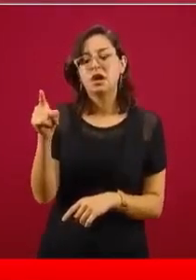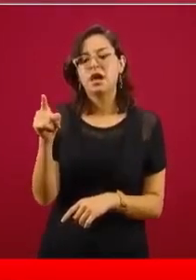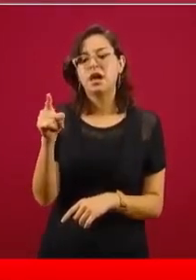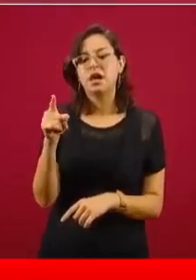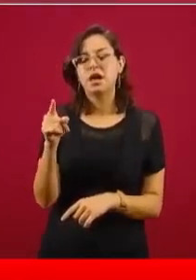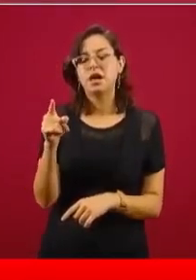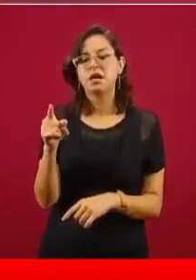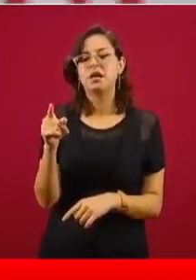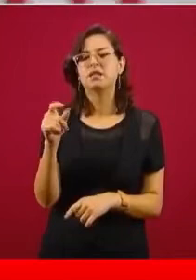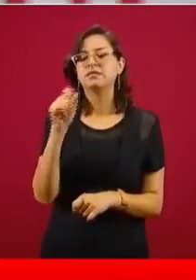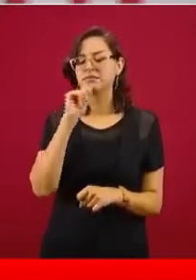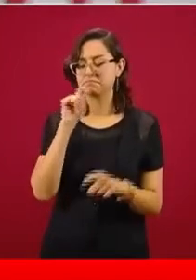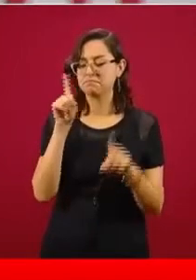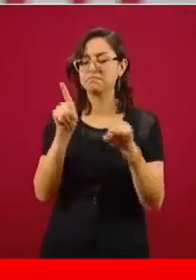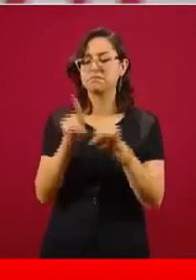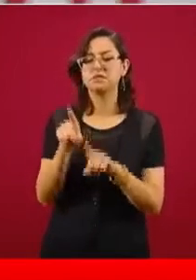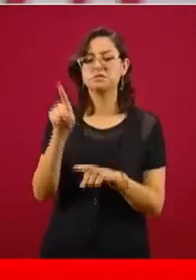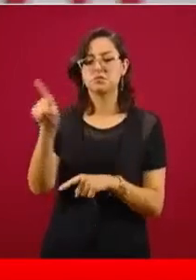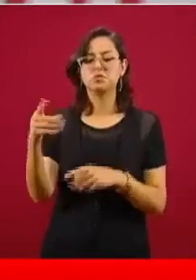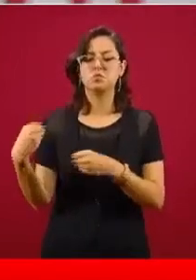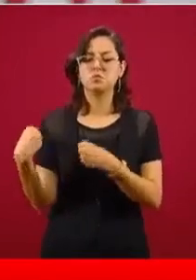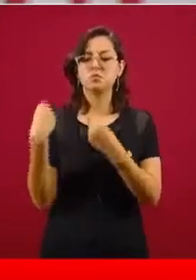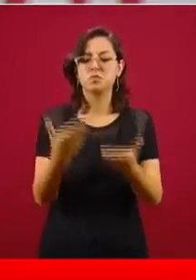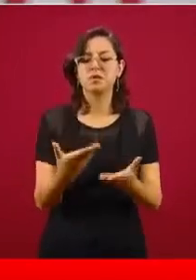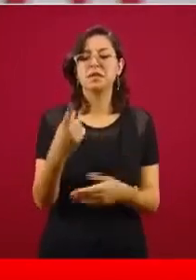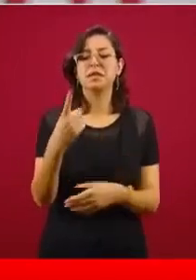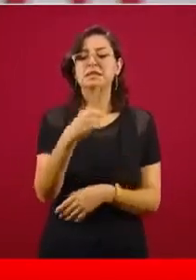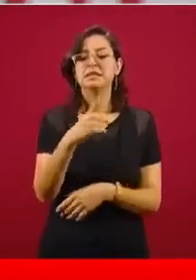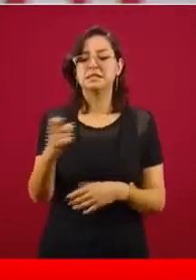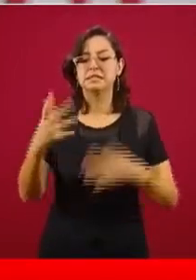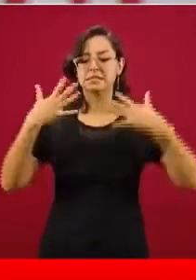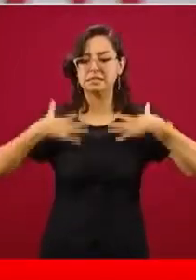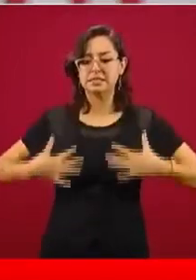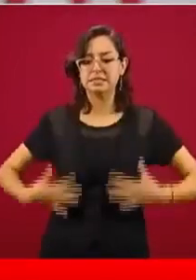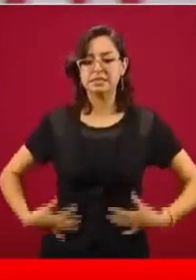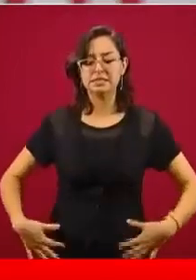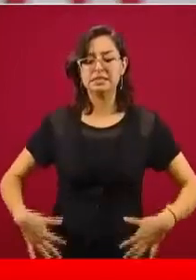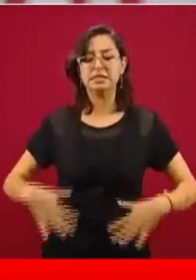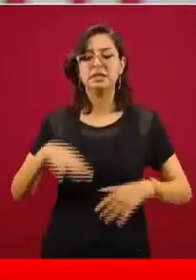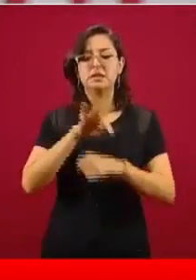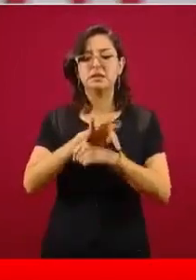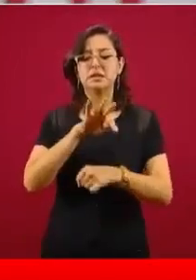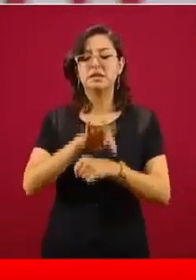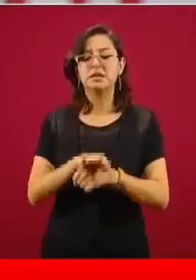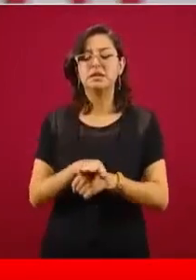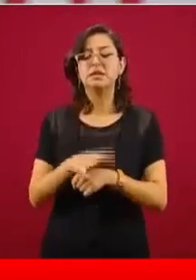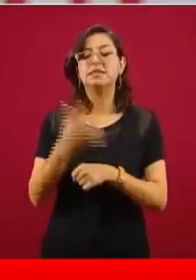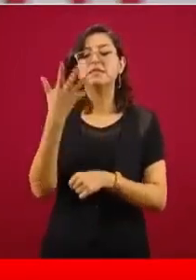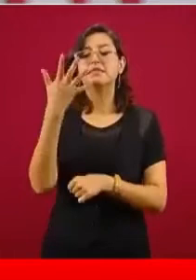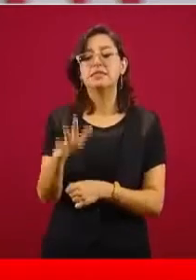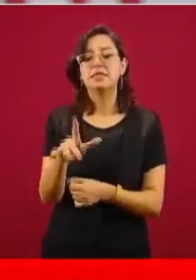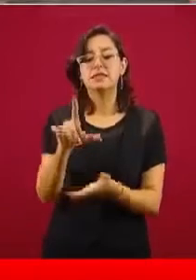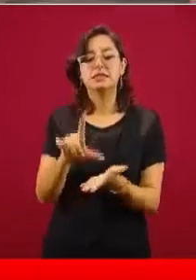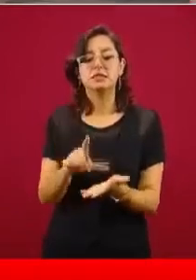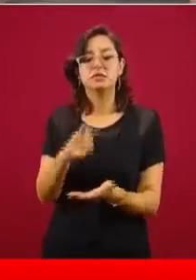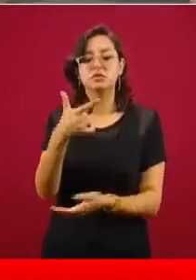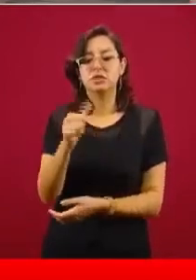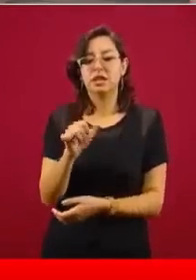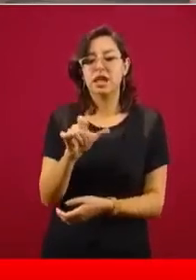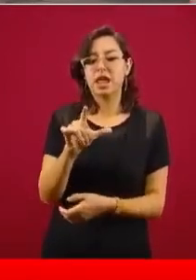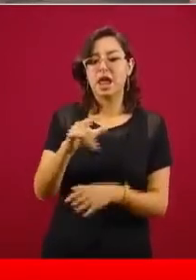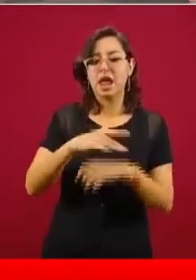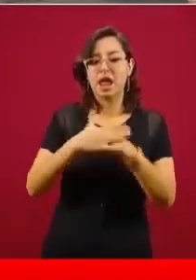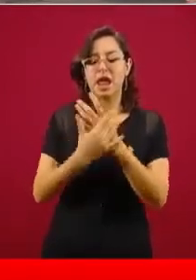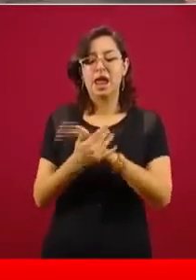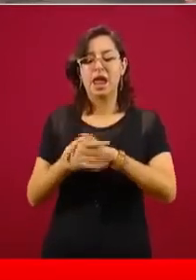Ltd, donó 100 trajes protectores y 10 litros de gel antibacterial, ambos al Insabi. La empresa